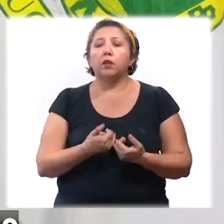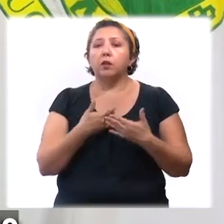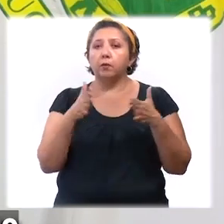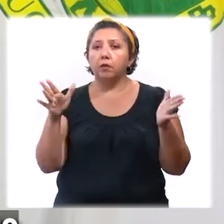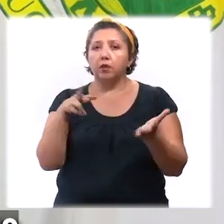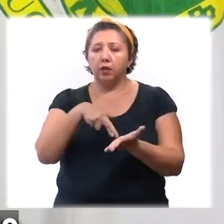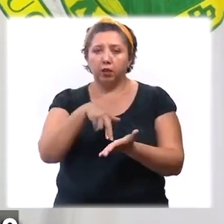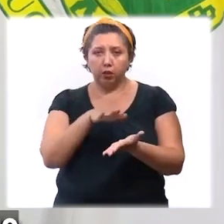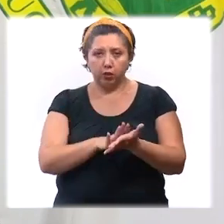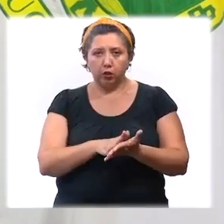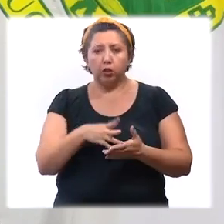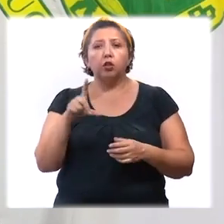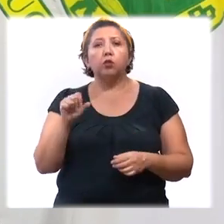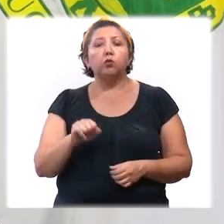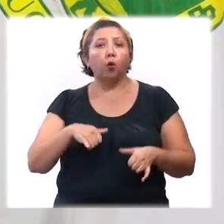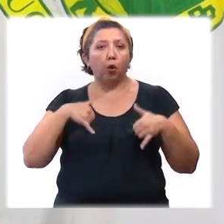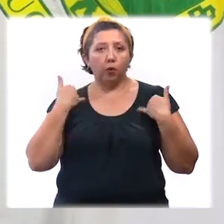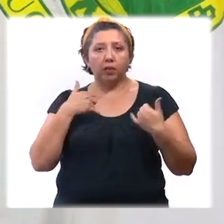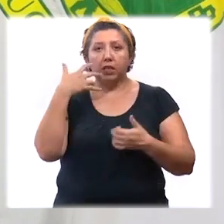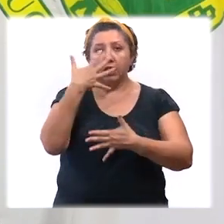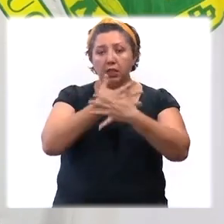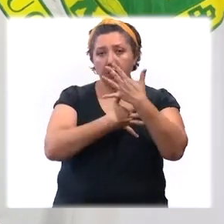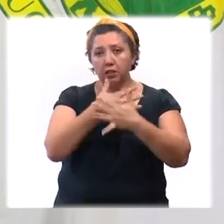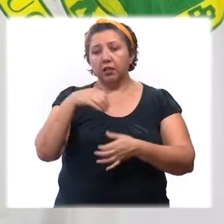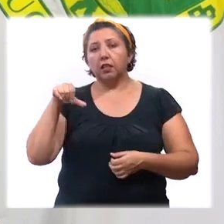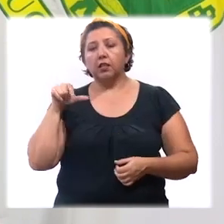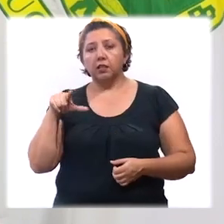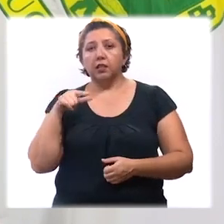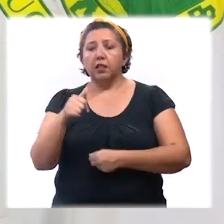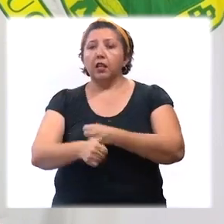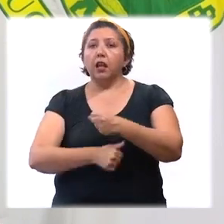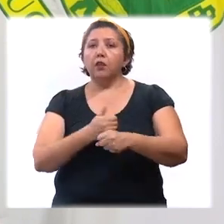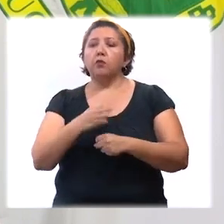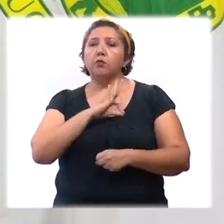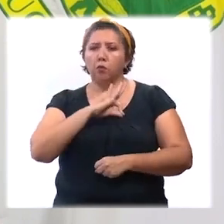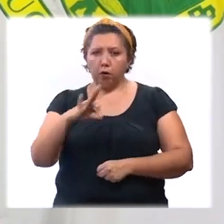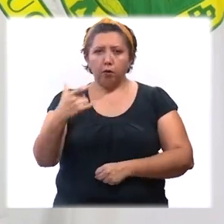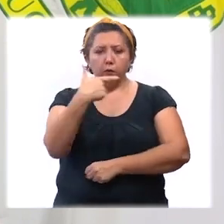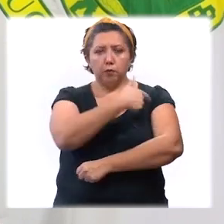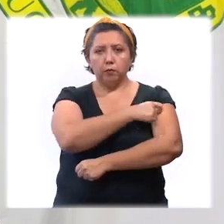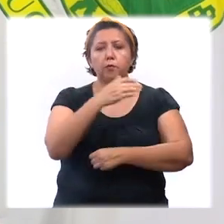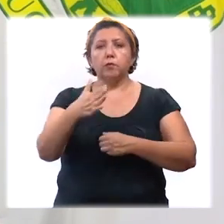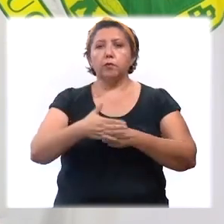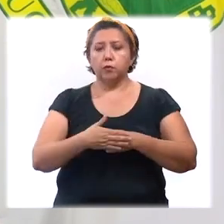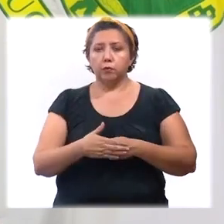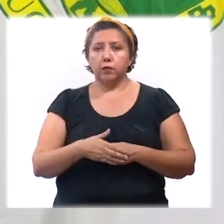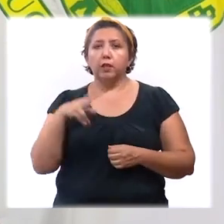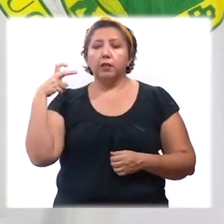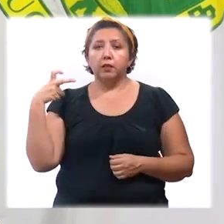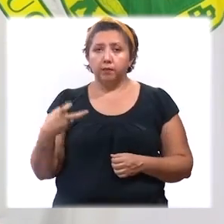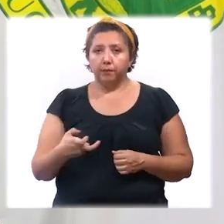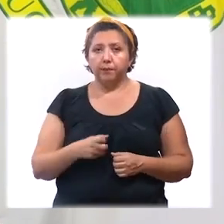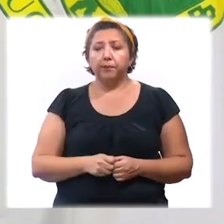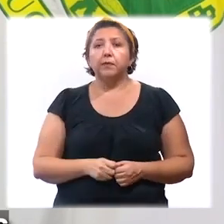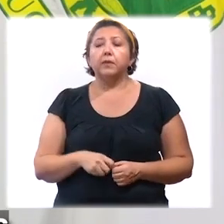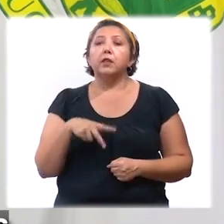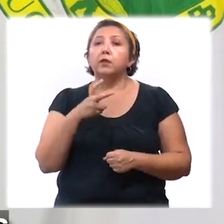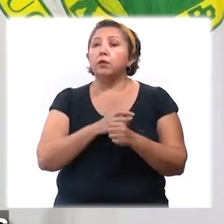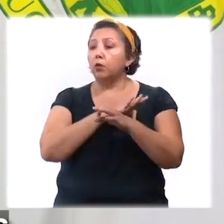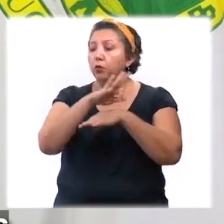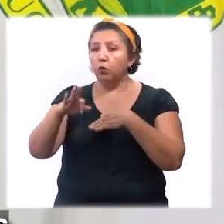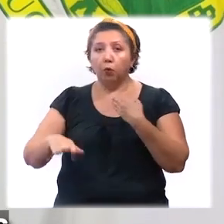se acaba de abrir el registro para que las y los jóvenes de 15 a 17 años puedan vacunarse próximamente. En este sentido,